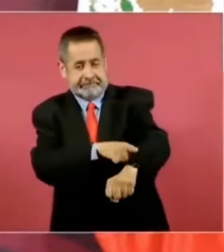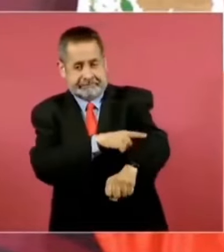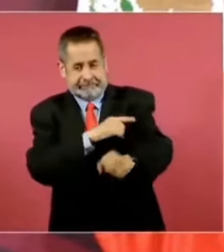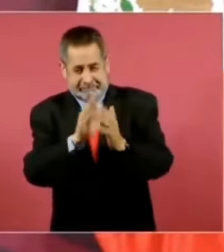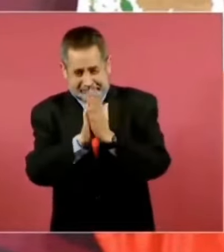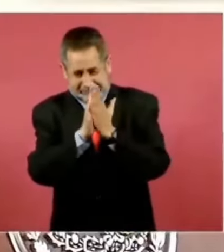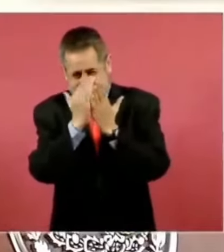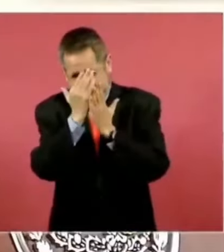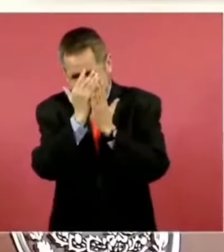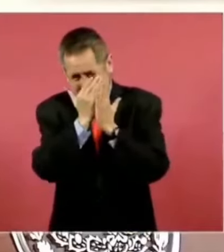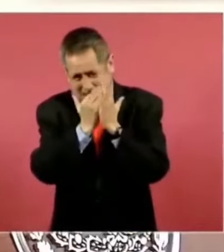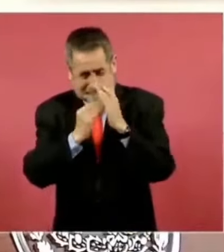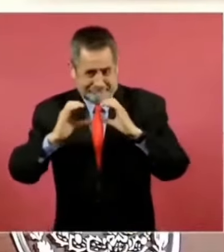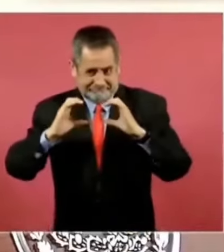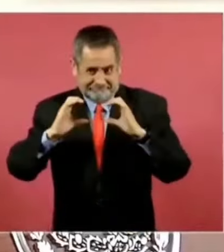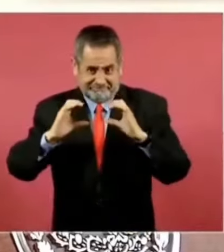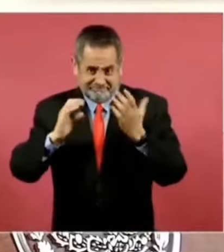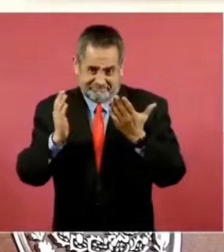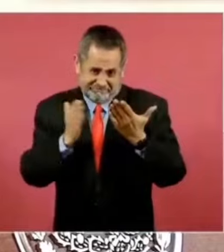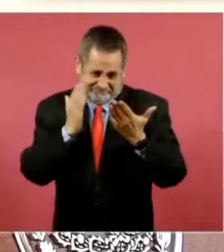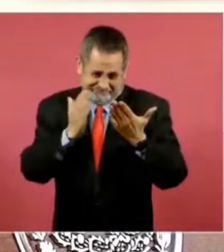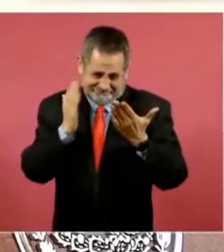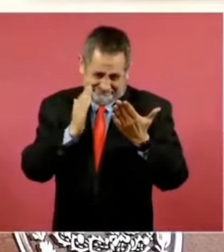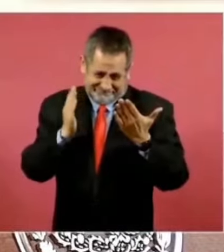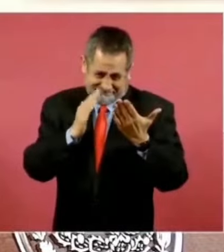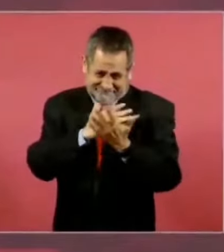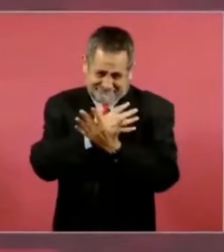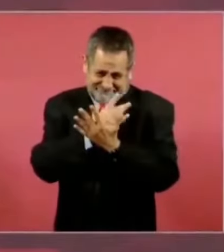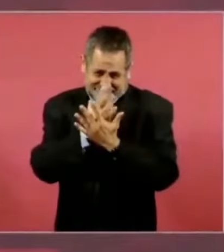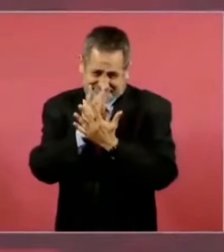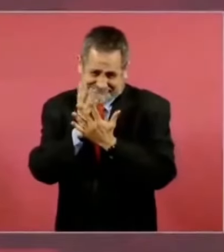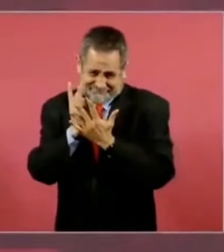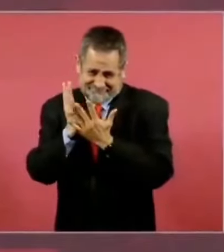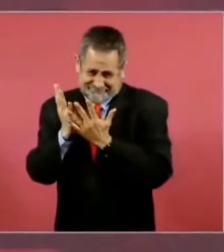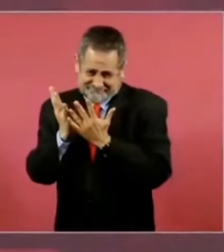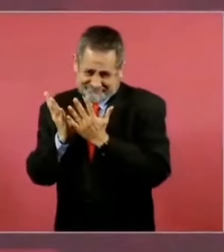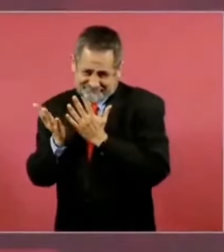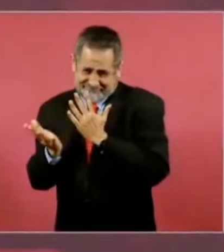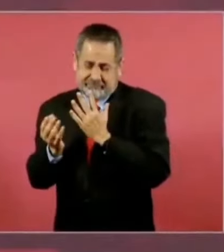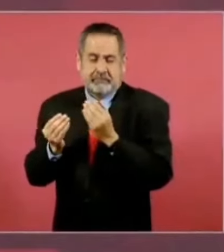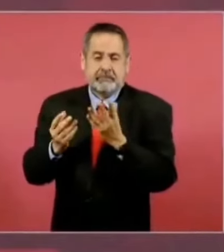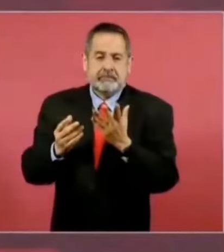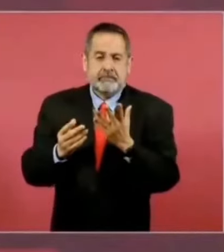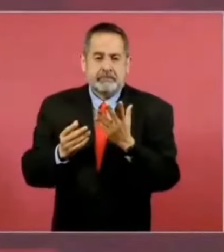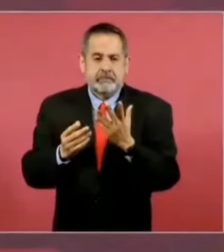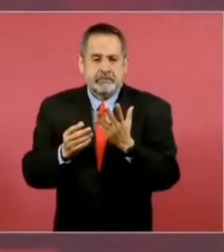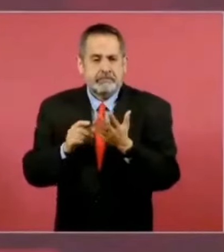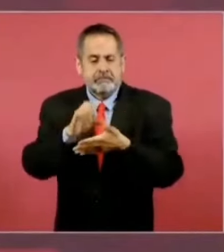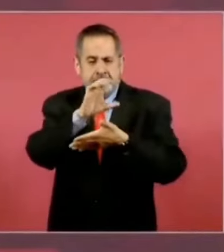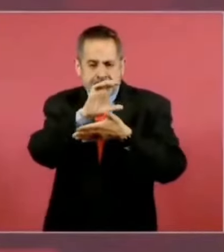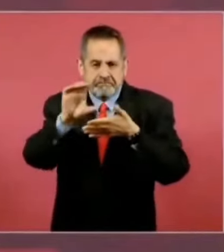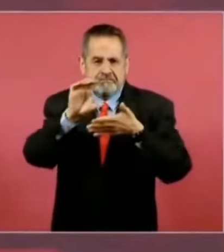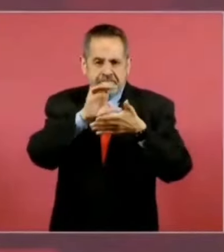estoy procurando que se lea por capítulo,